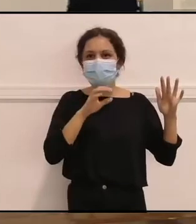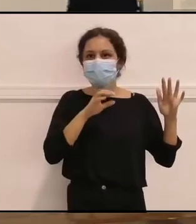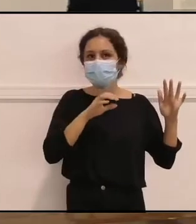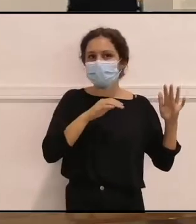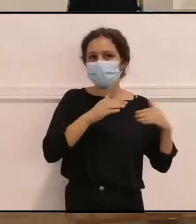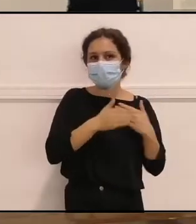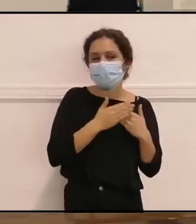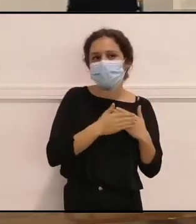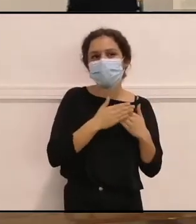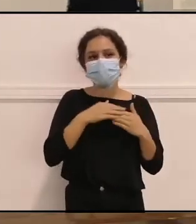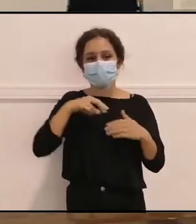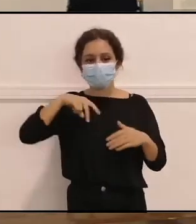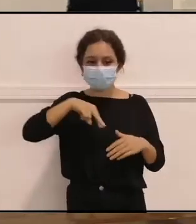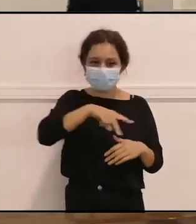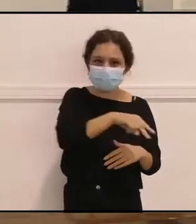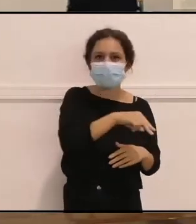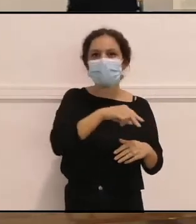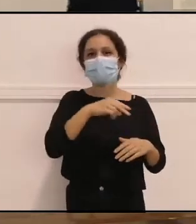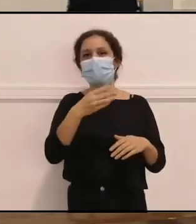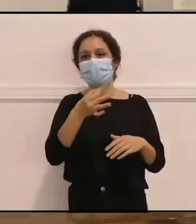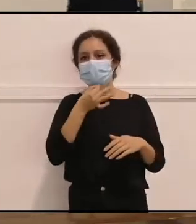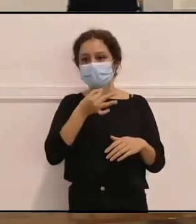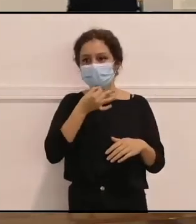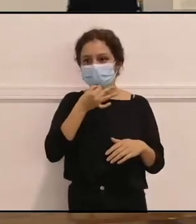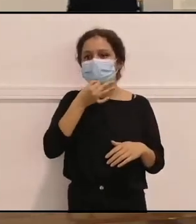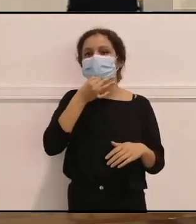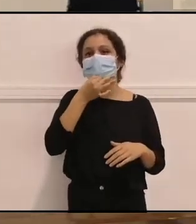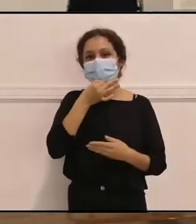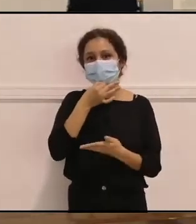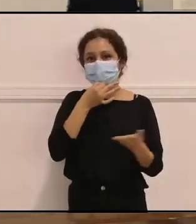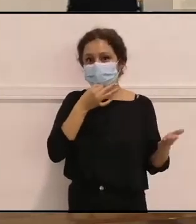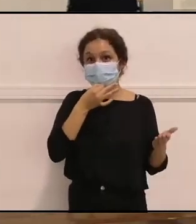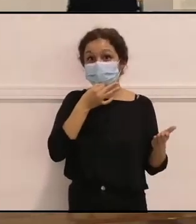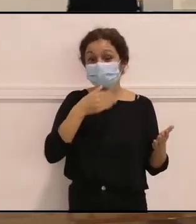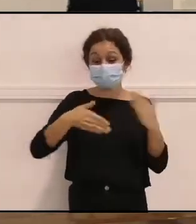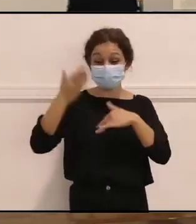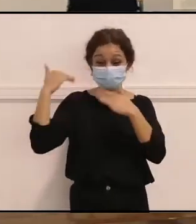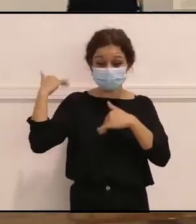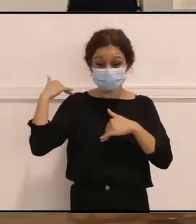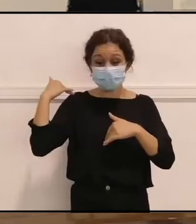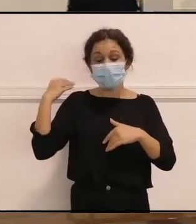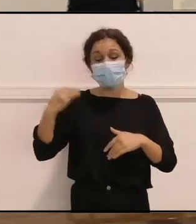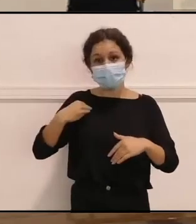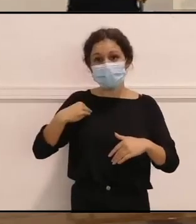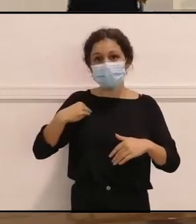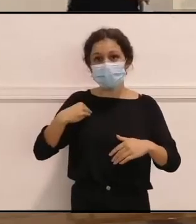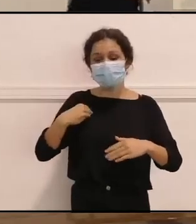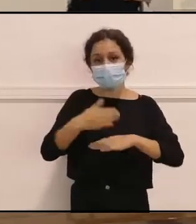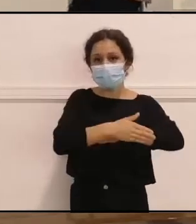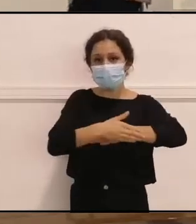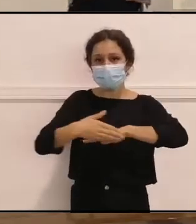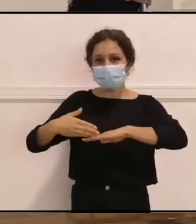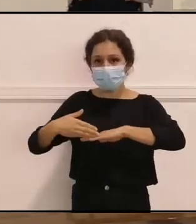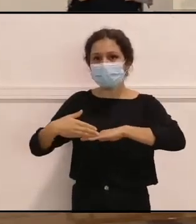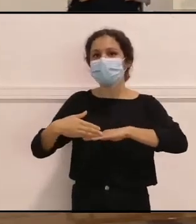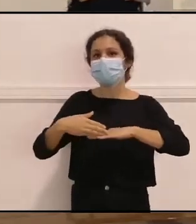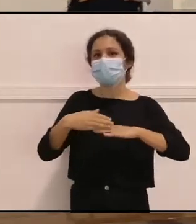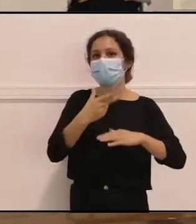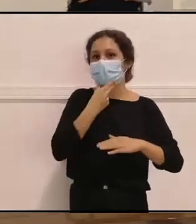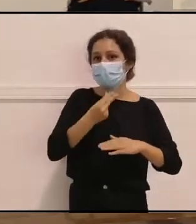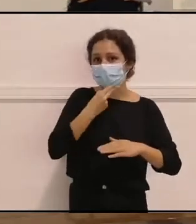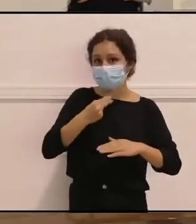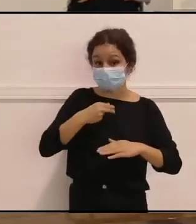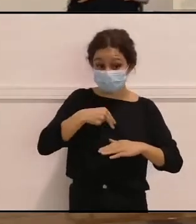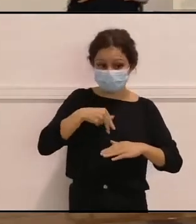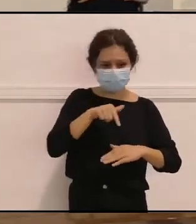paseos y demás. Yo crecí, mi infancia más así, más temprana fue en Santa Catalina, en el puerto, y la verdad que lo recuerdo con